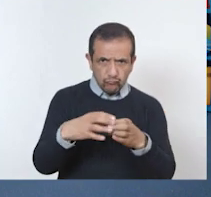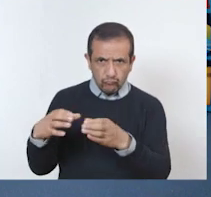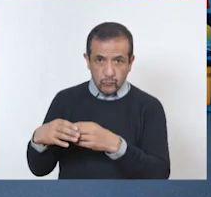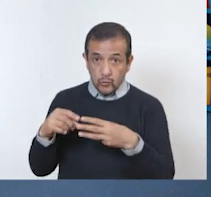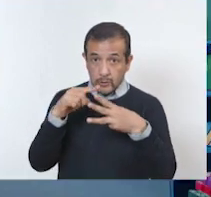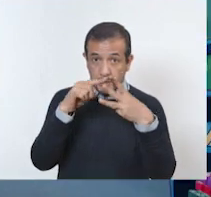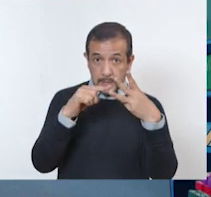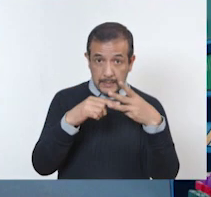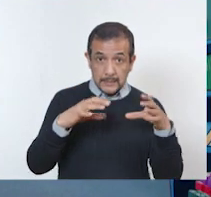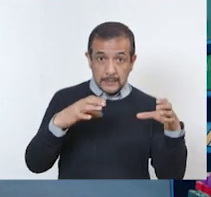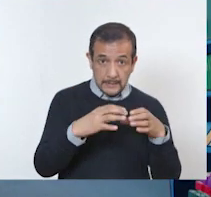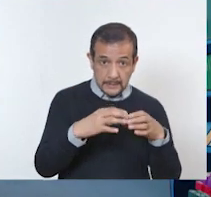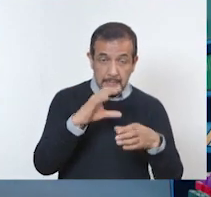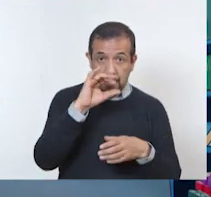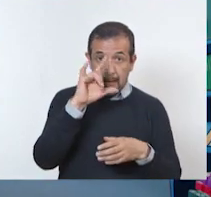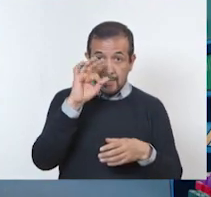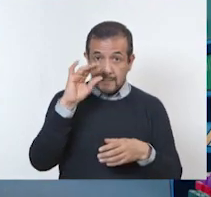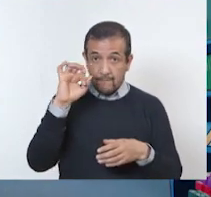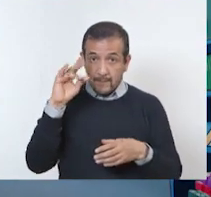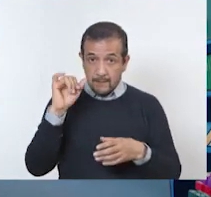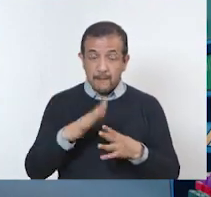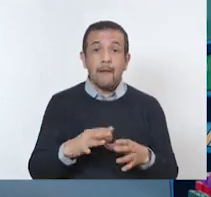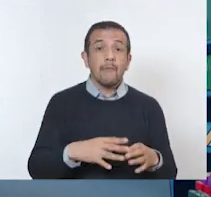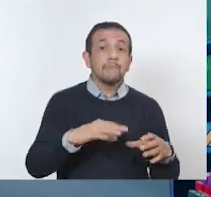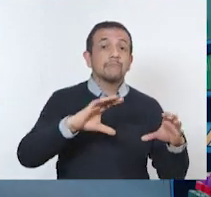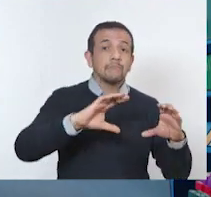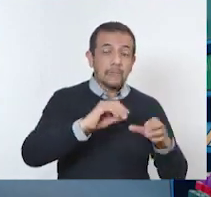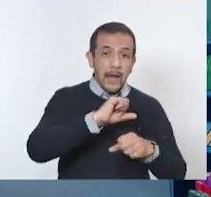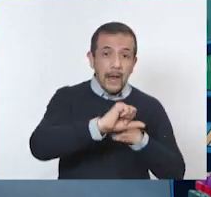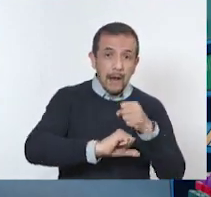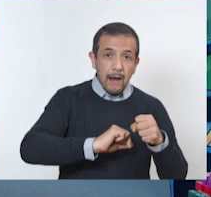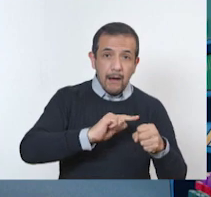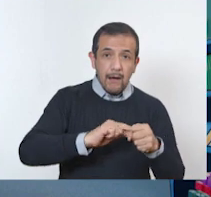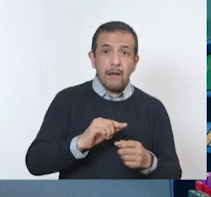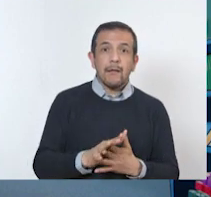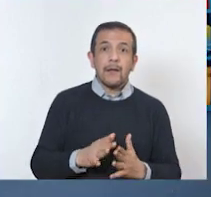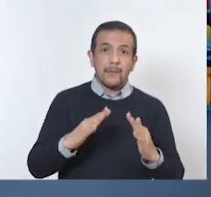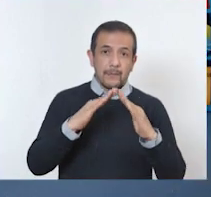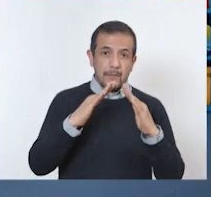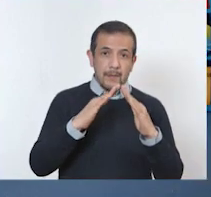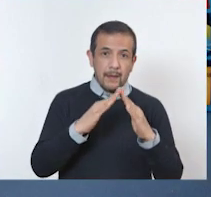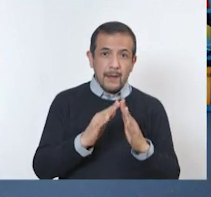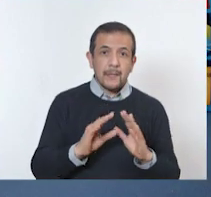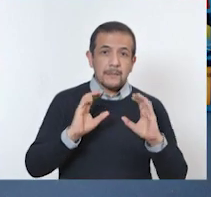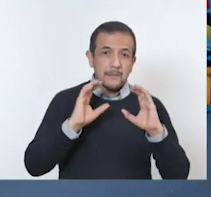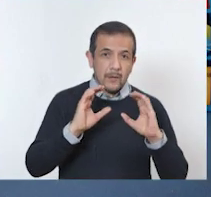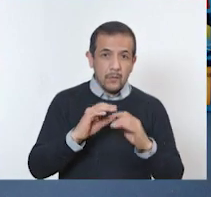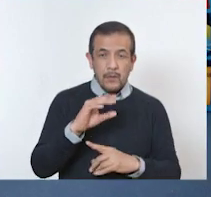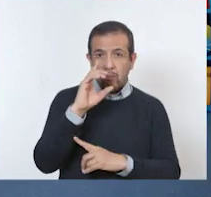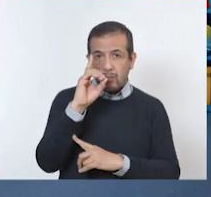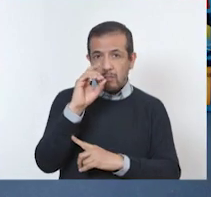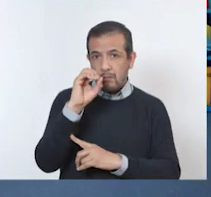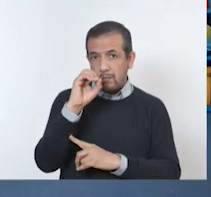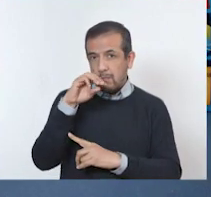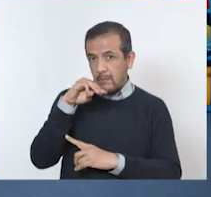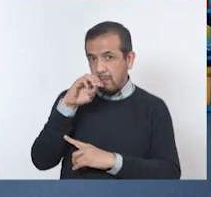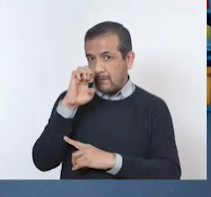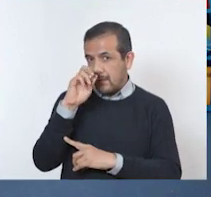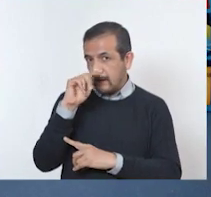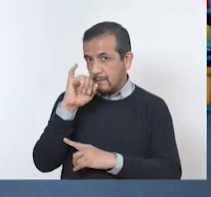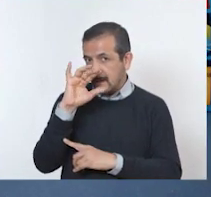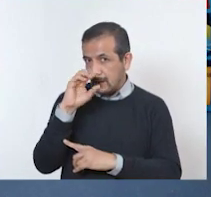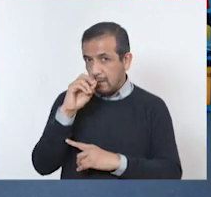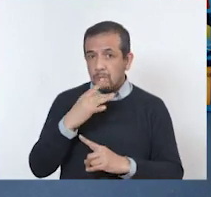clasificaciones, Beto. ¿Qué son animales domésticos? ¿Animales domésticos? Vamos a identificar qué animales